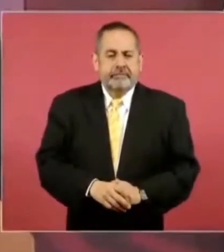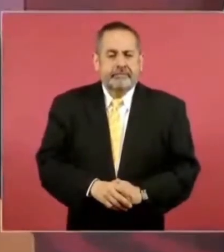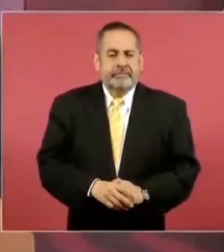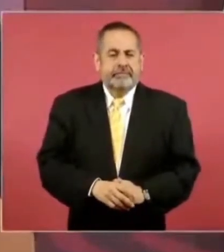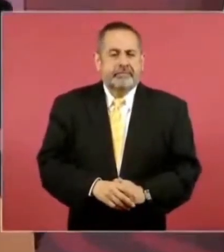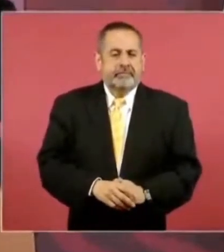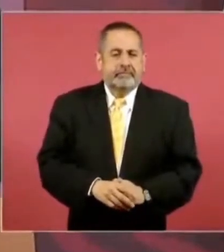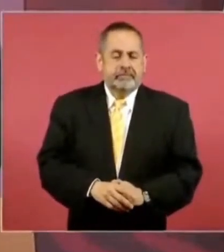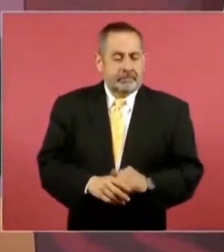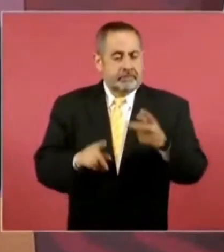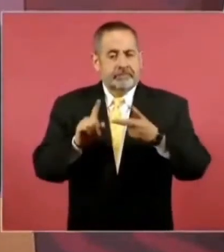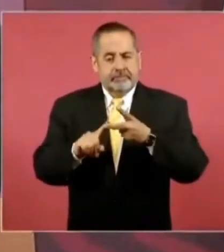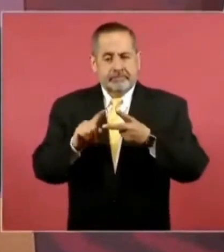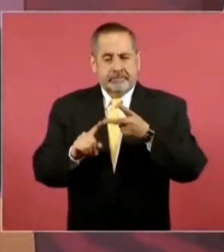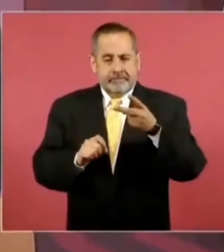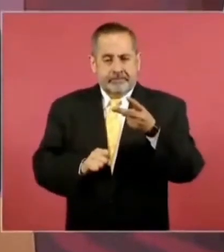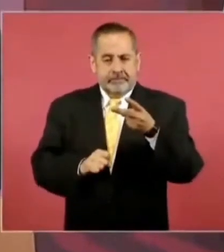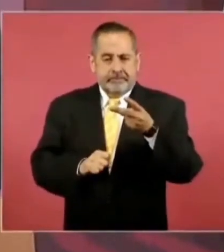Dos,